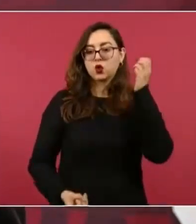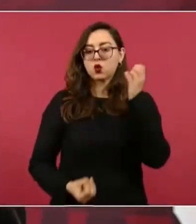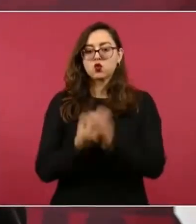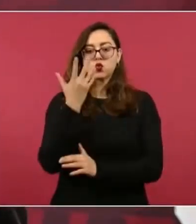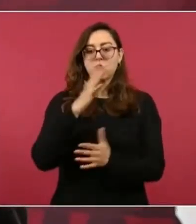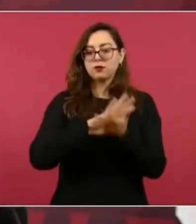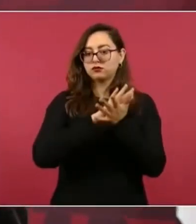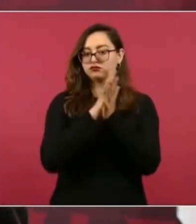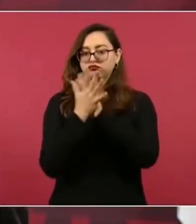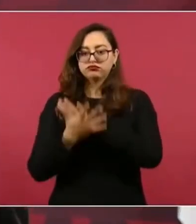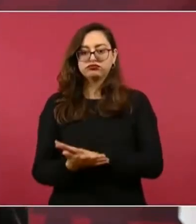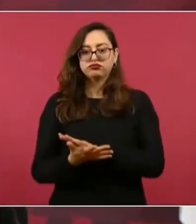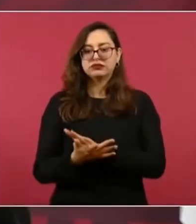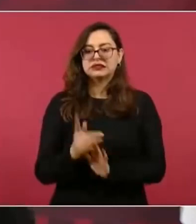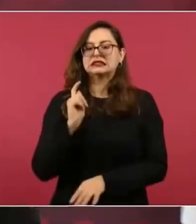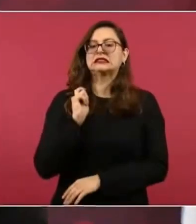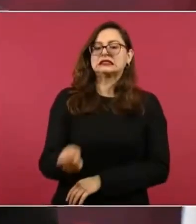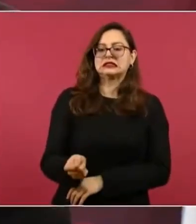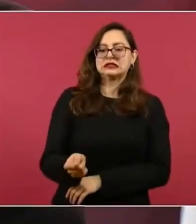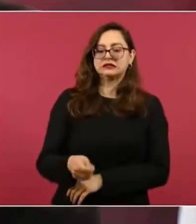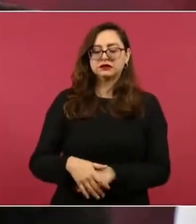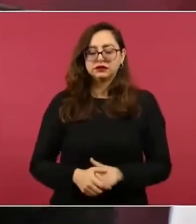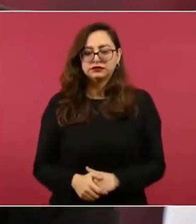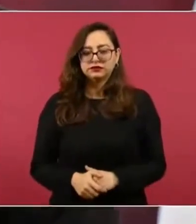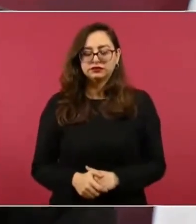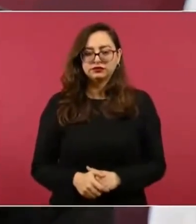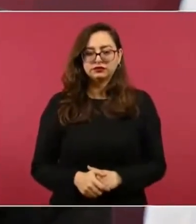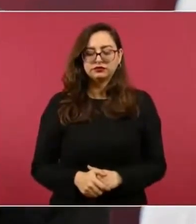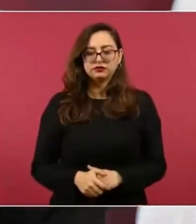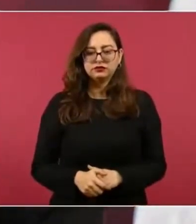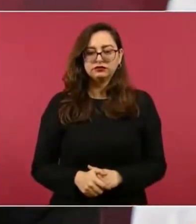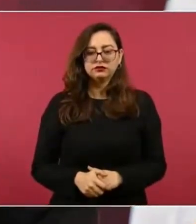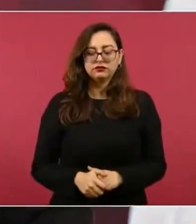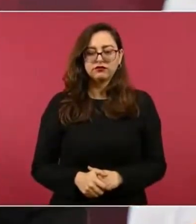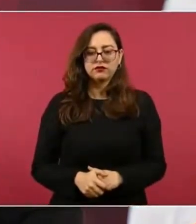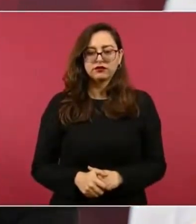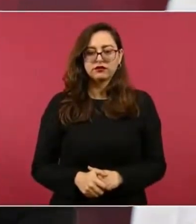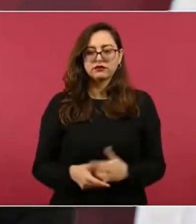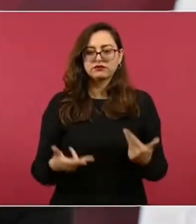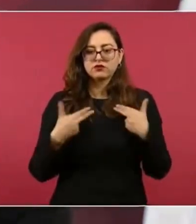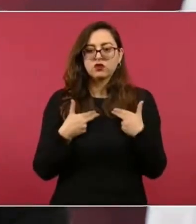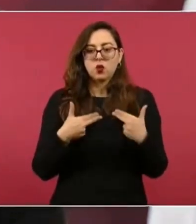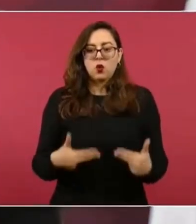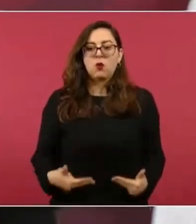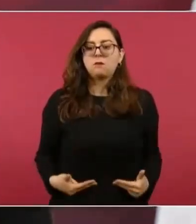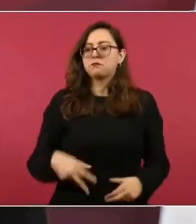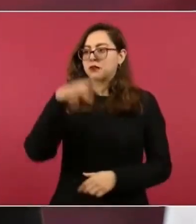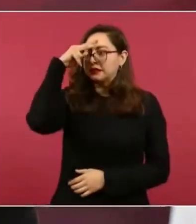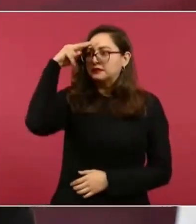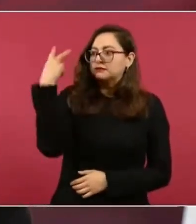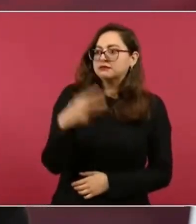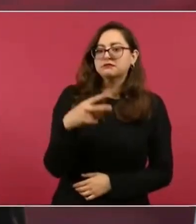transformación, qué significa el humanismo mexicano.